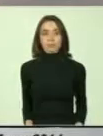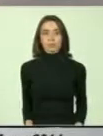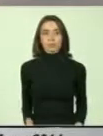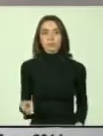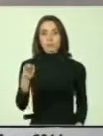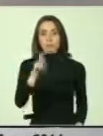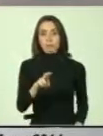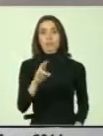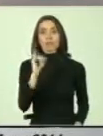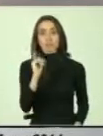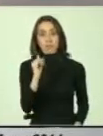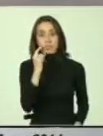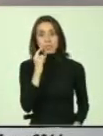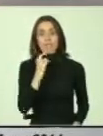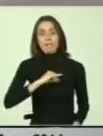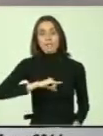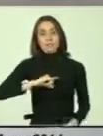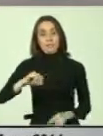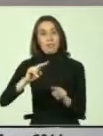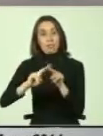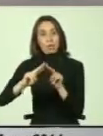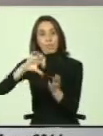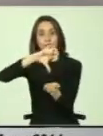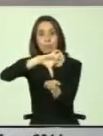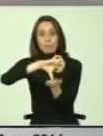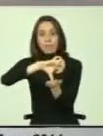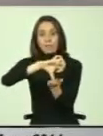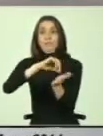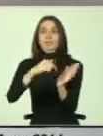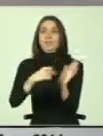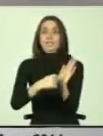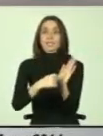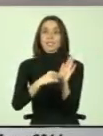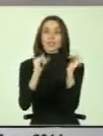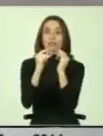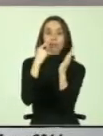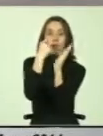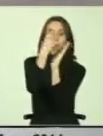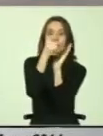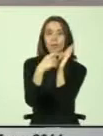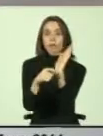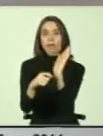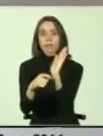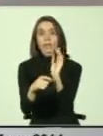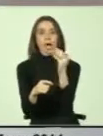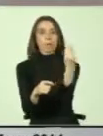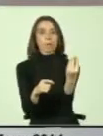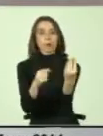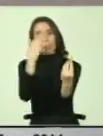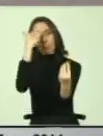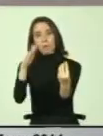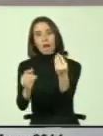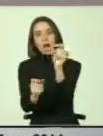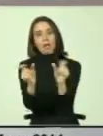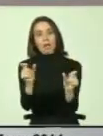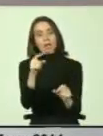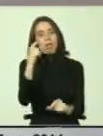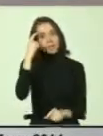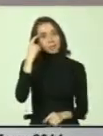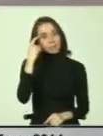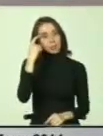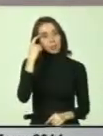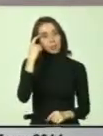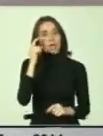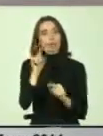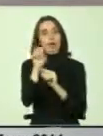Repito, en medida que sigamos desarrollando como país esta forma de calificar a los buenos y a los malos, porque se acuerdan que hubo unos